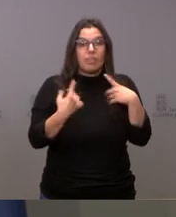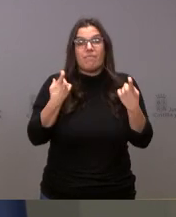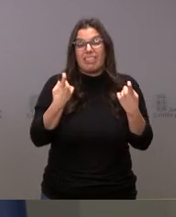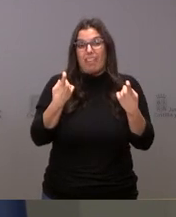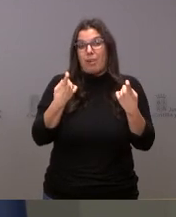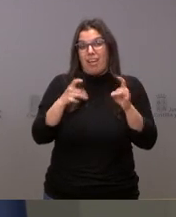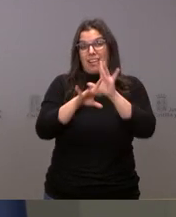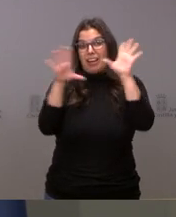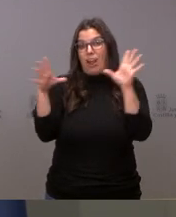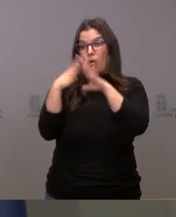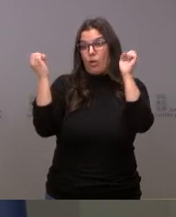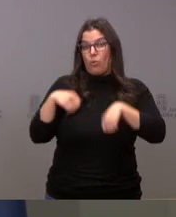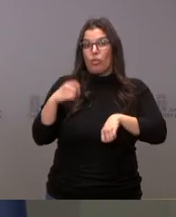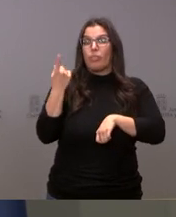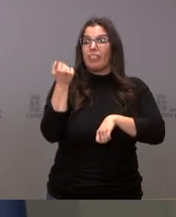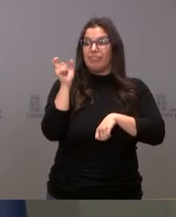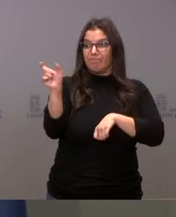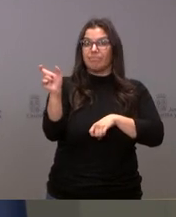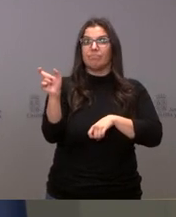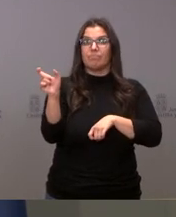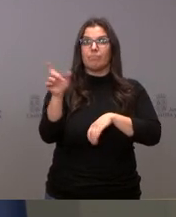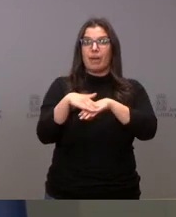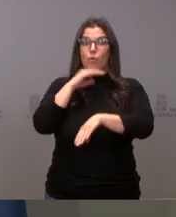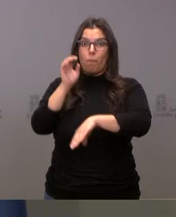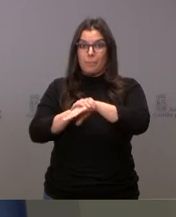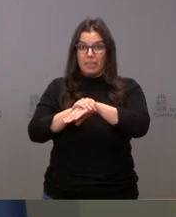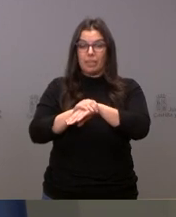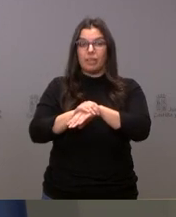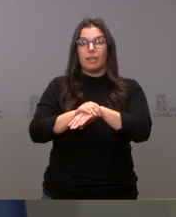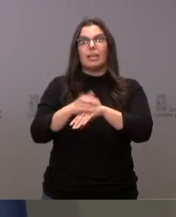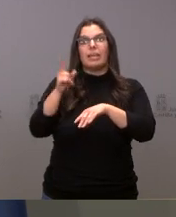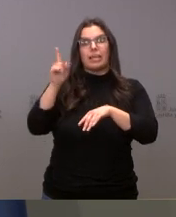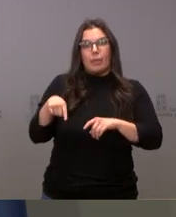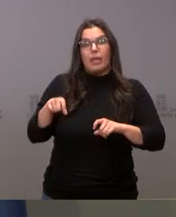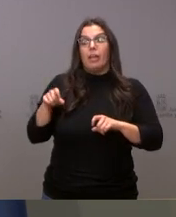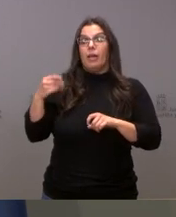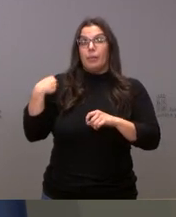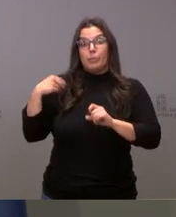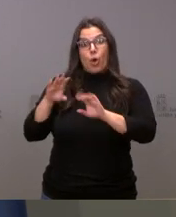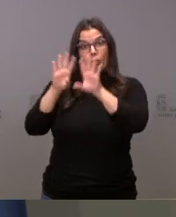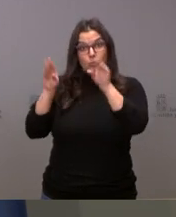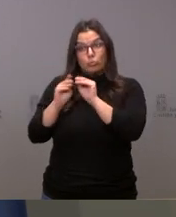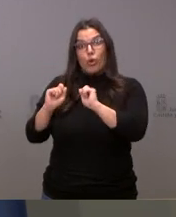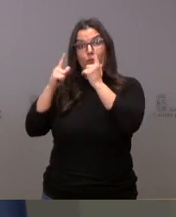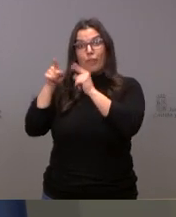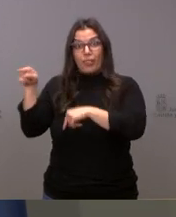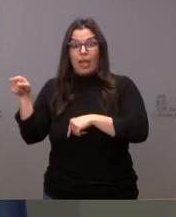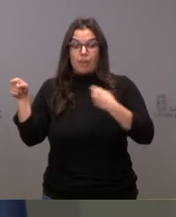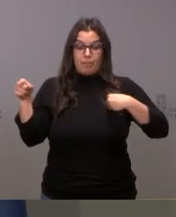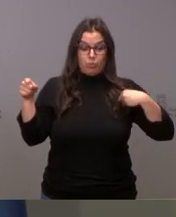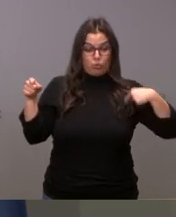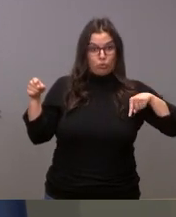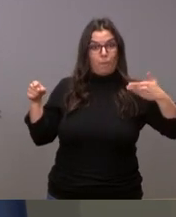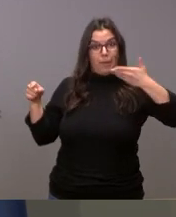definir la cifra para la ejecución de la sentencia y que la cifra definitiva también se corresponde con las demandas de nuestra comunidad autónoma.